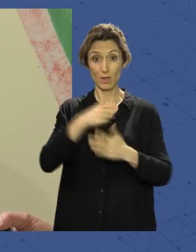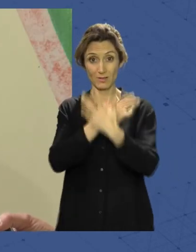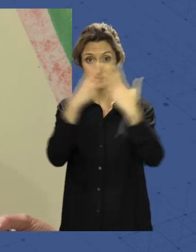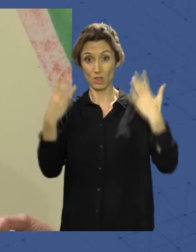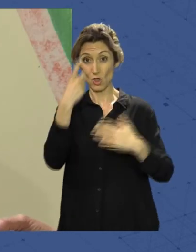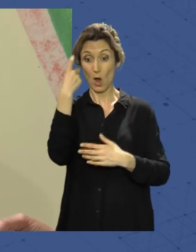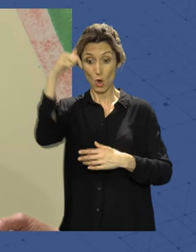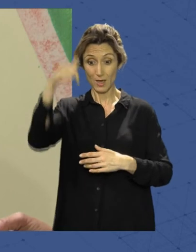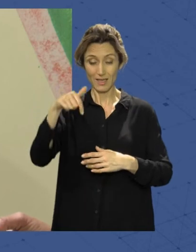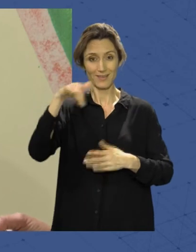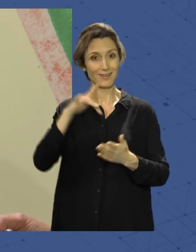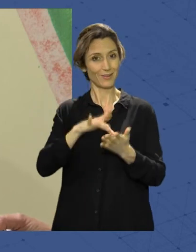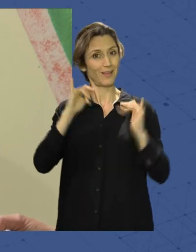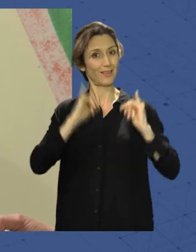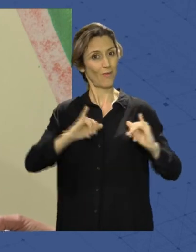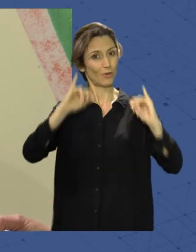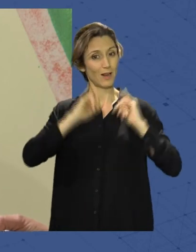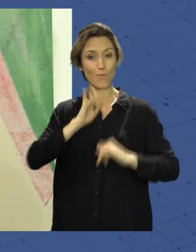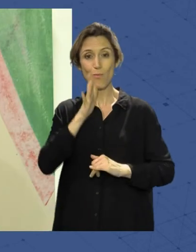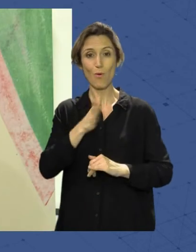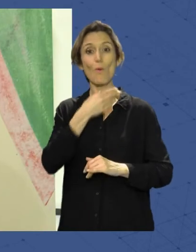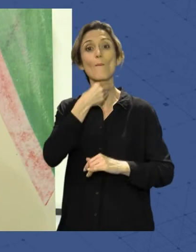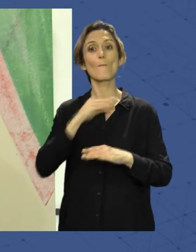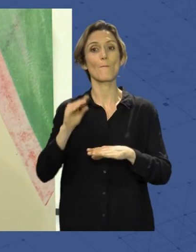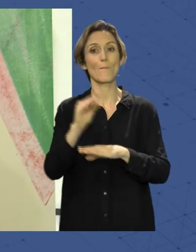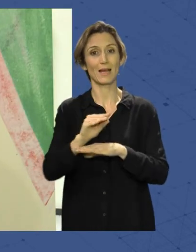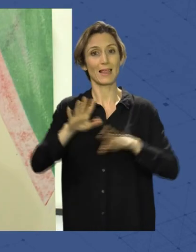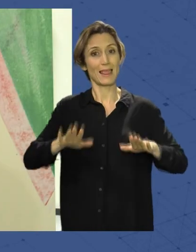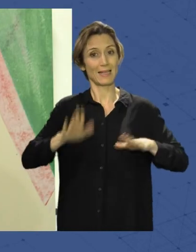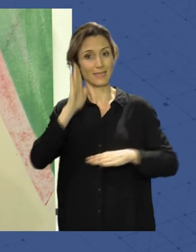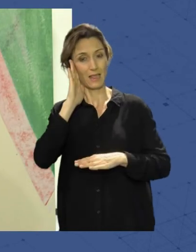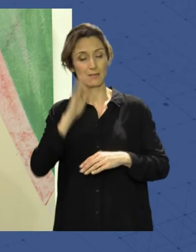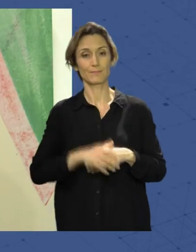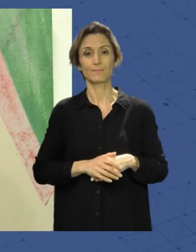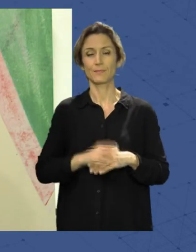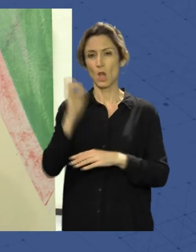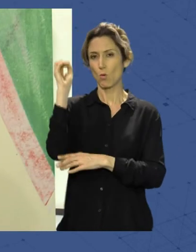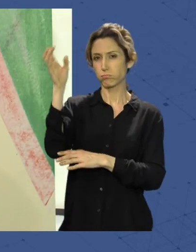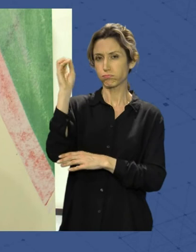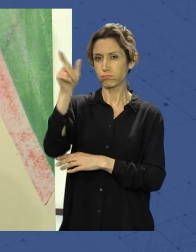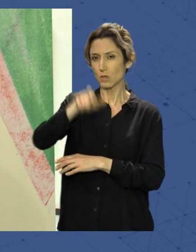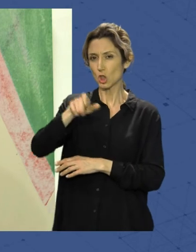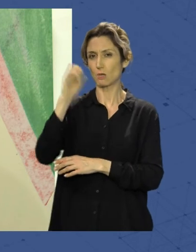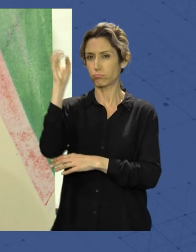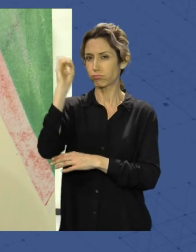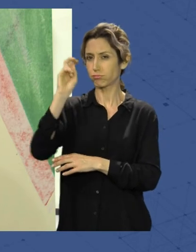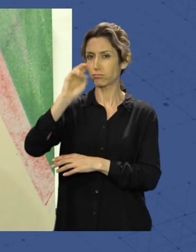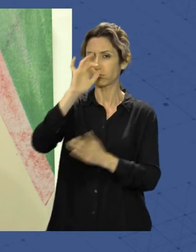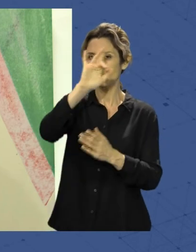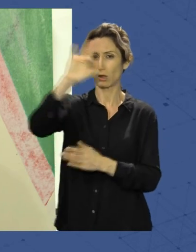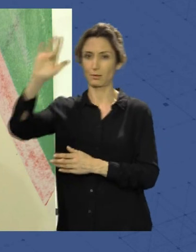nosotros que van a disfrutar porque son becas de estancia Vamos a tener conferenciantes que han venido de distintas